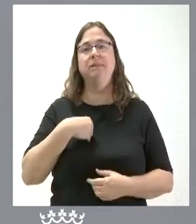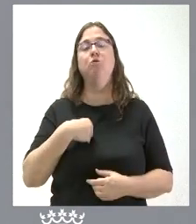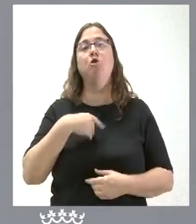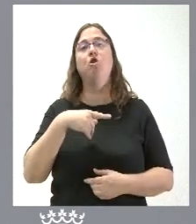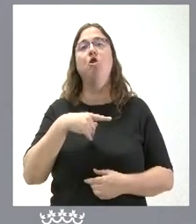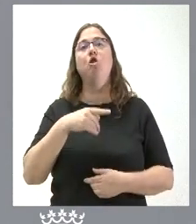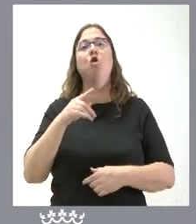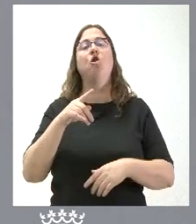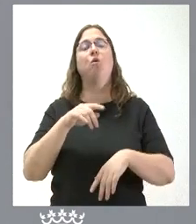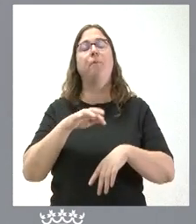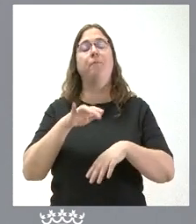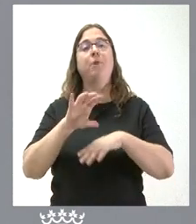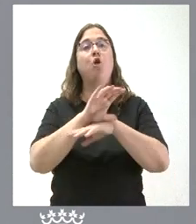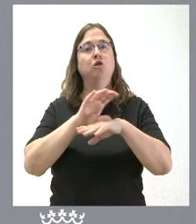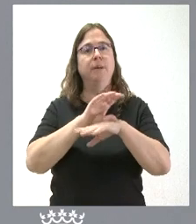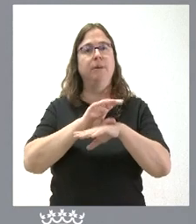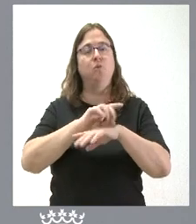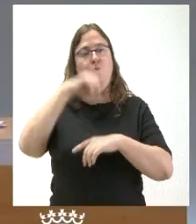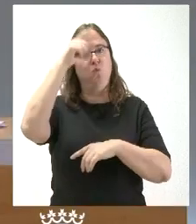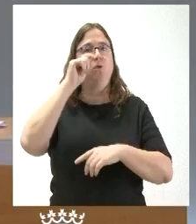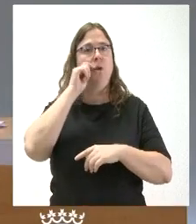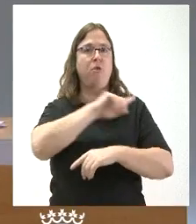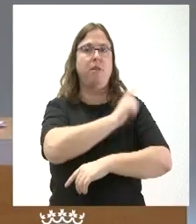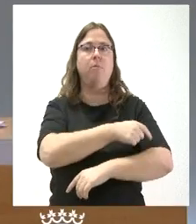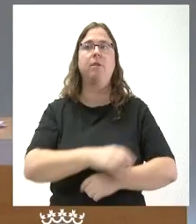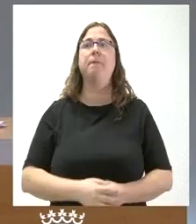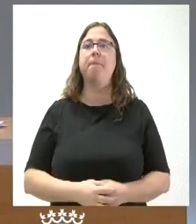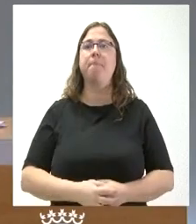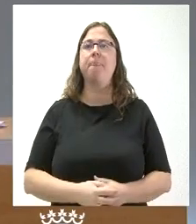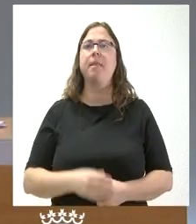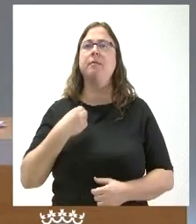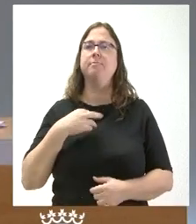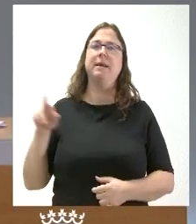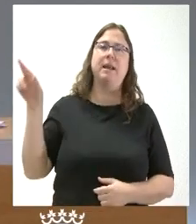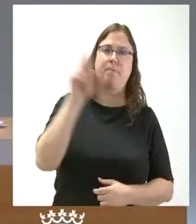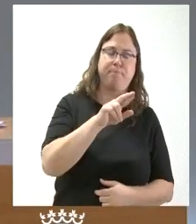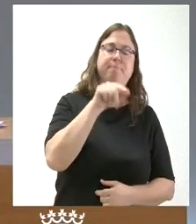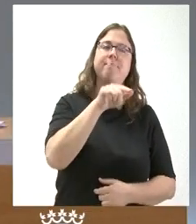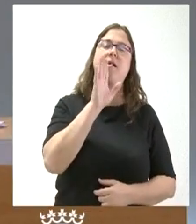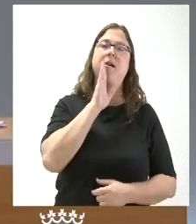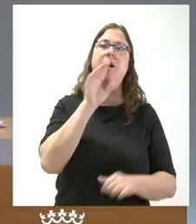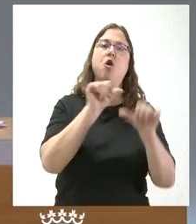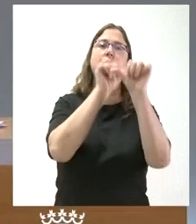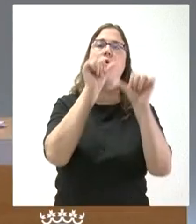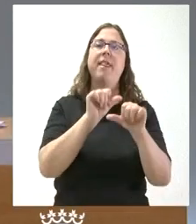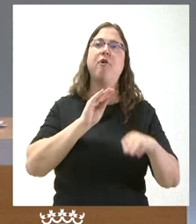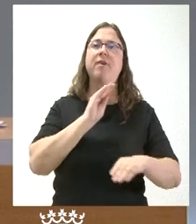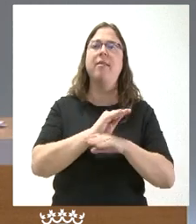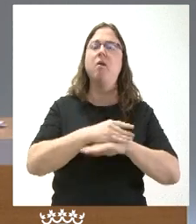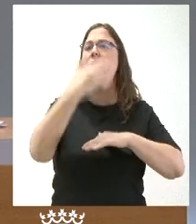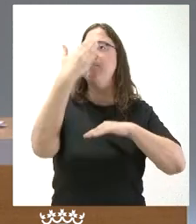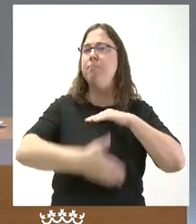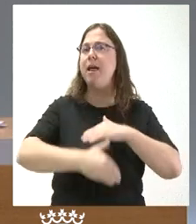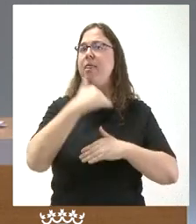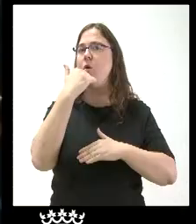de cultura turismo y deporte sobre insistiendo en el modelo de financiación ¿hay algún plazo para que el gobierno